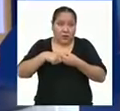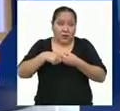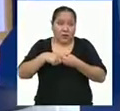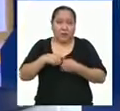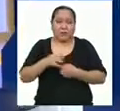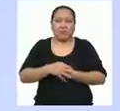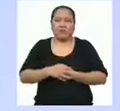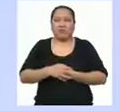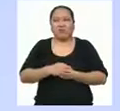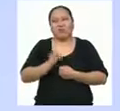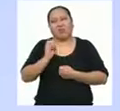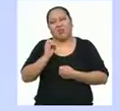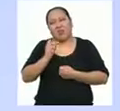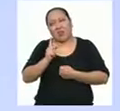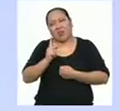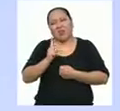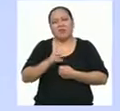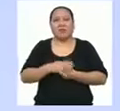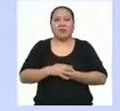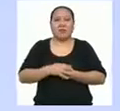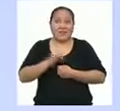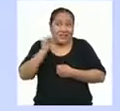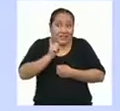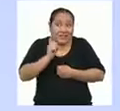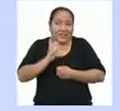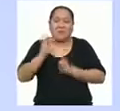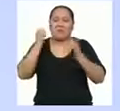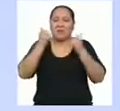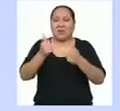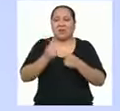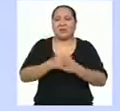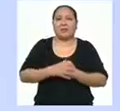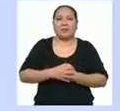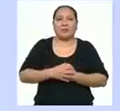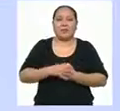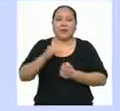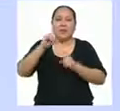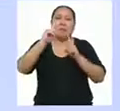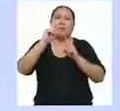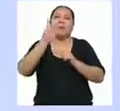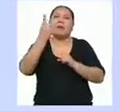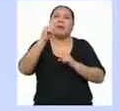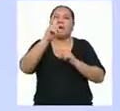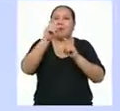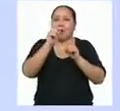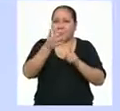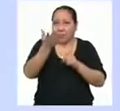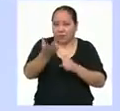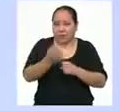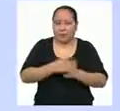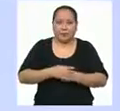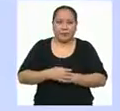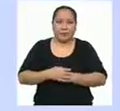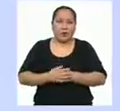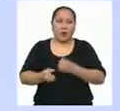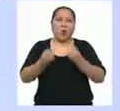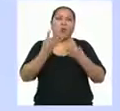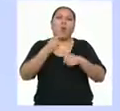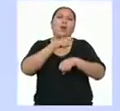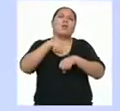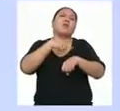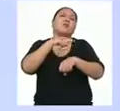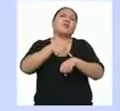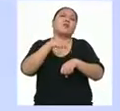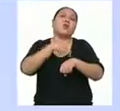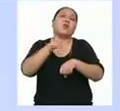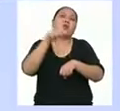Bueno. ¿Sí? ¡Genial! La primera pregunta es, ¿cuántas horas